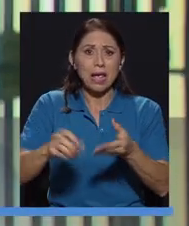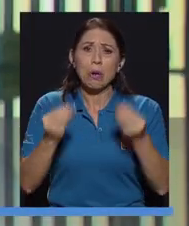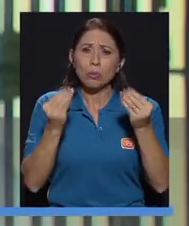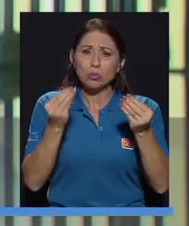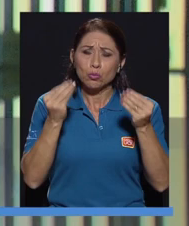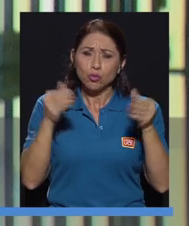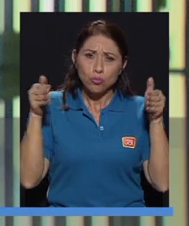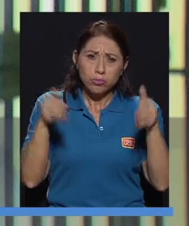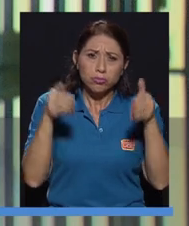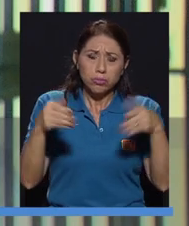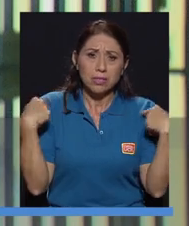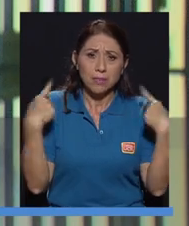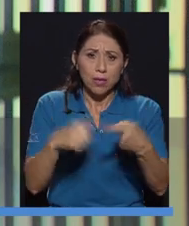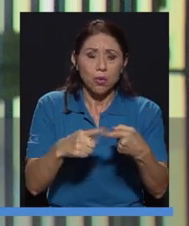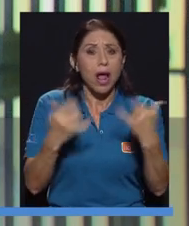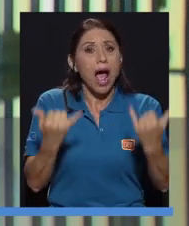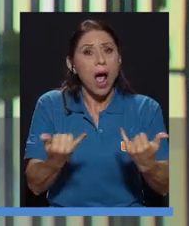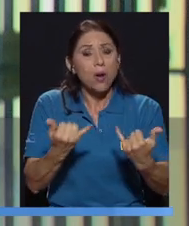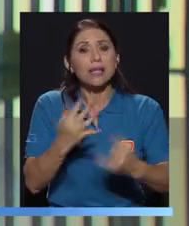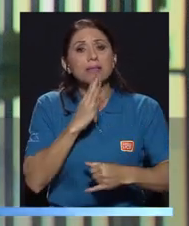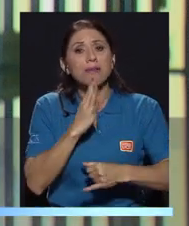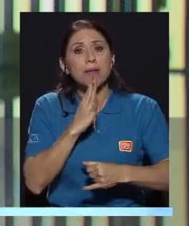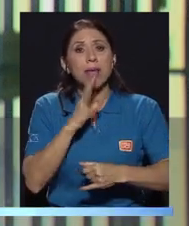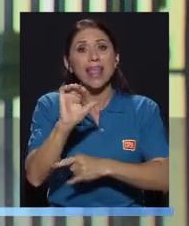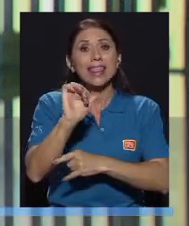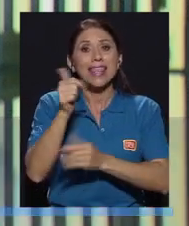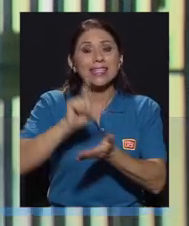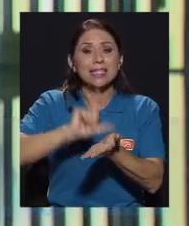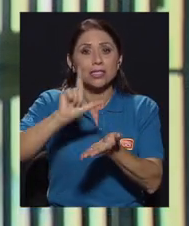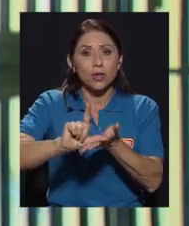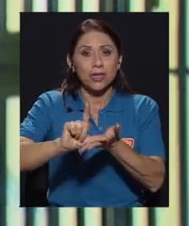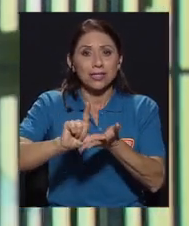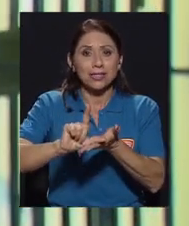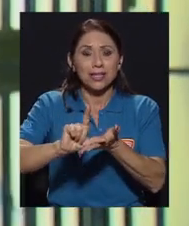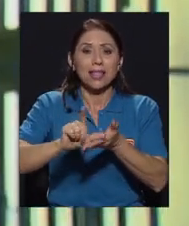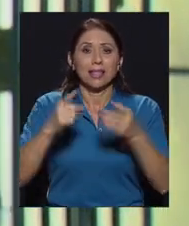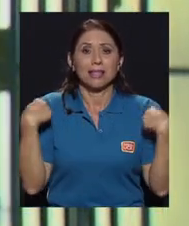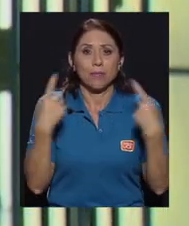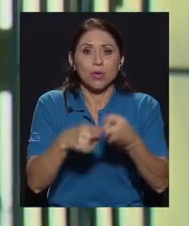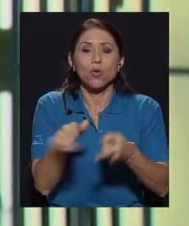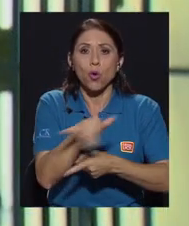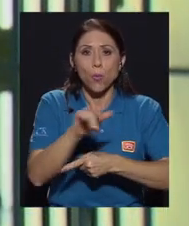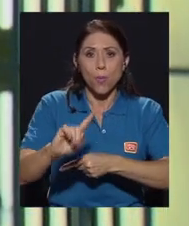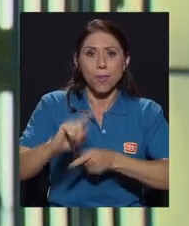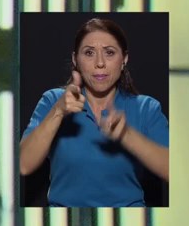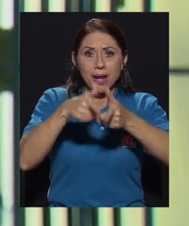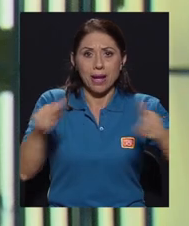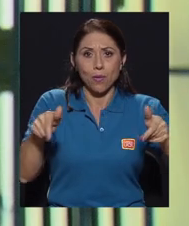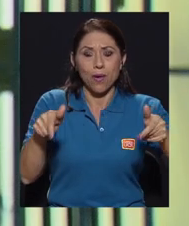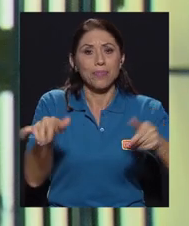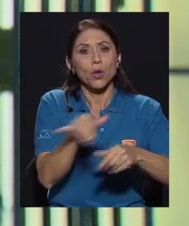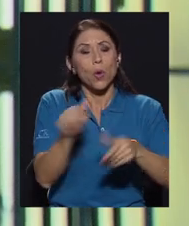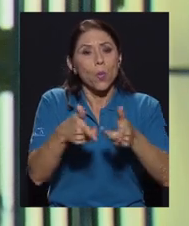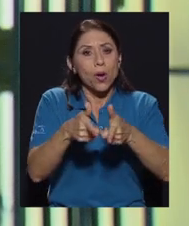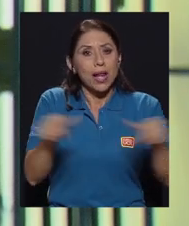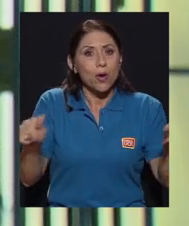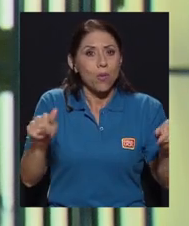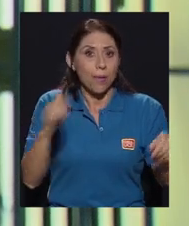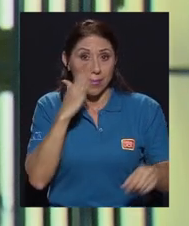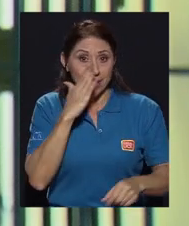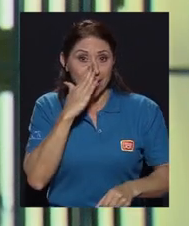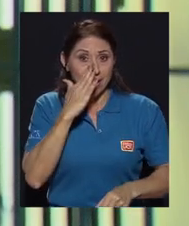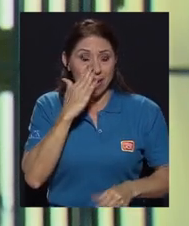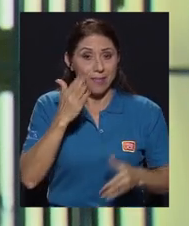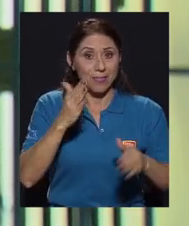Ahora les estaba comentando que hay 10 lecciones de idioma español como primera lengua, como lengua materna de los niños